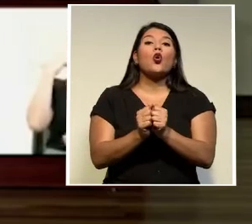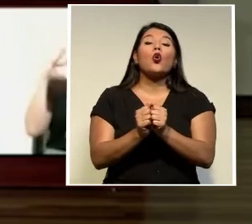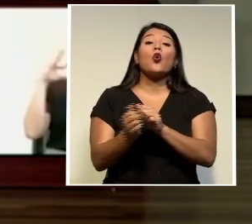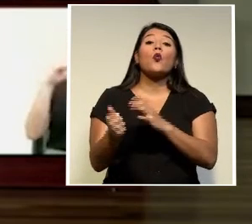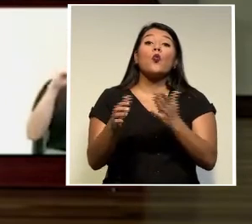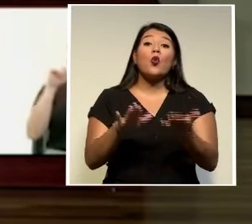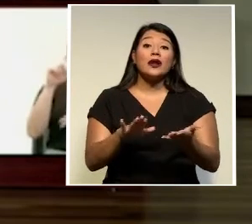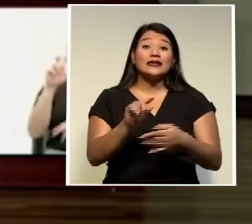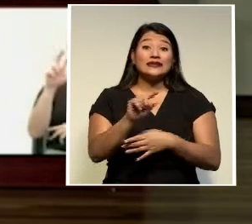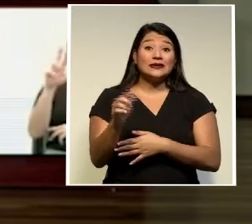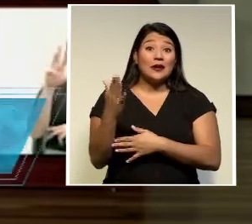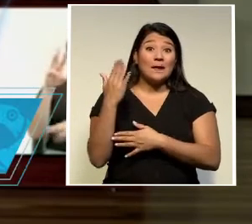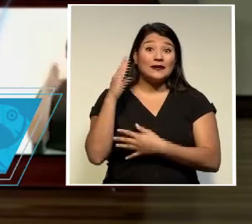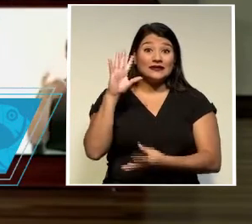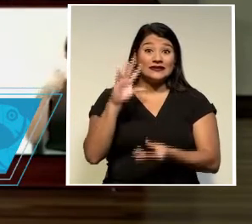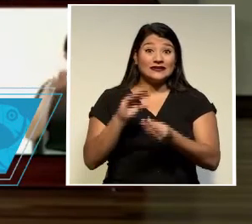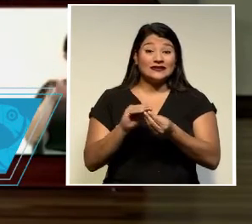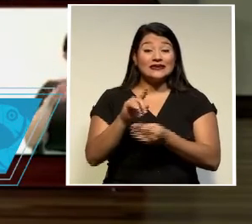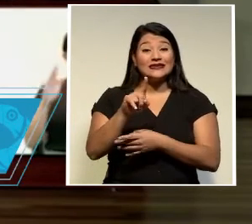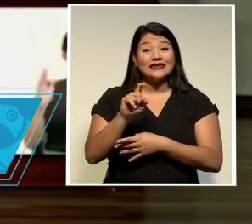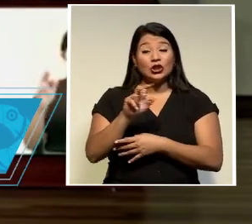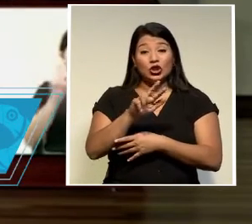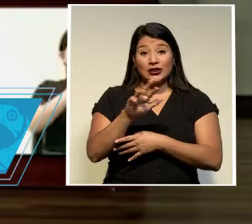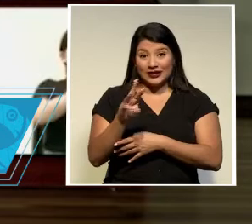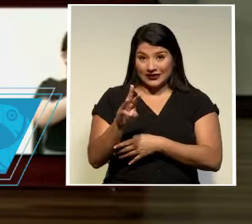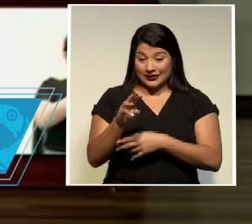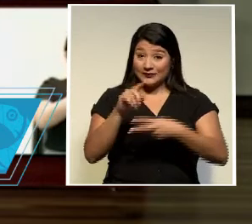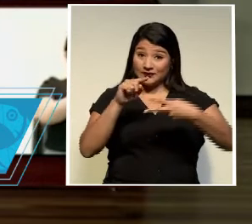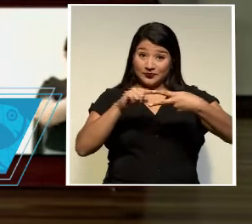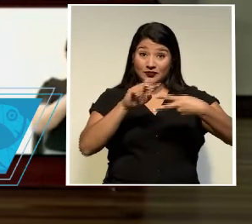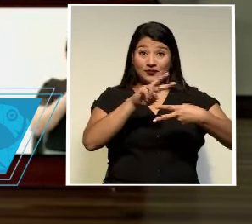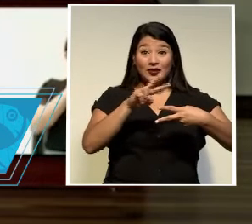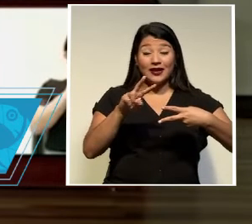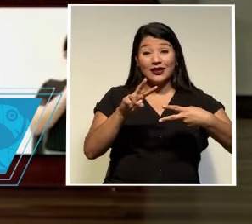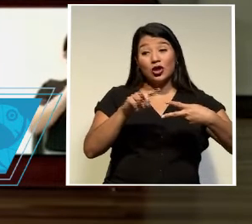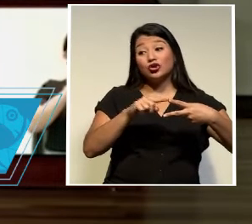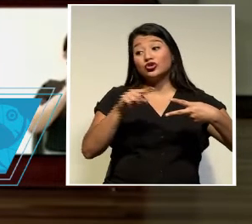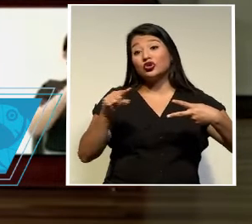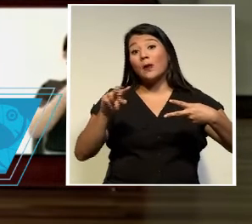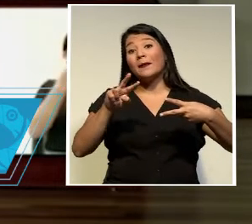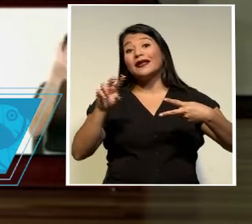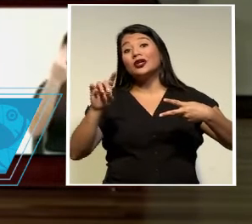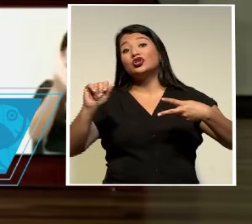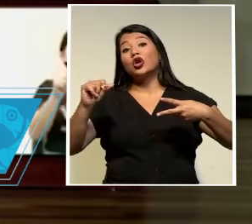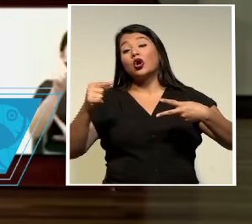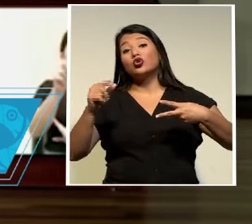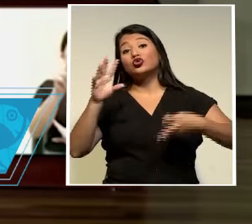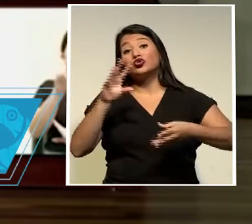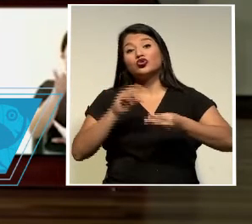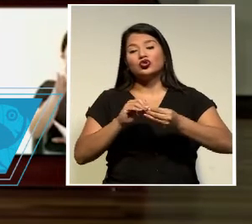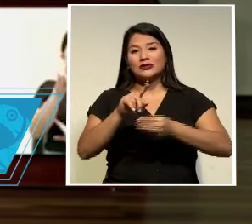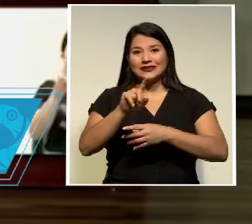136 decesos mientras que del 22 al 28 de agosto se contabilizaron 127